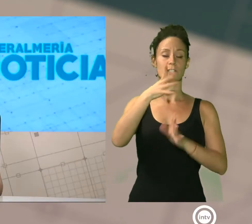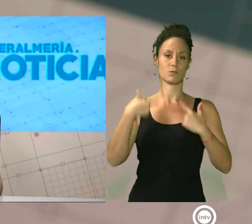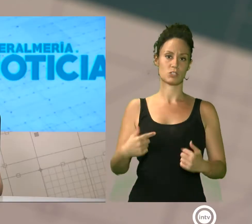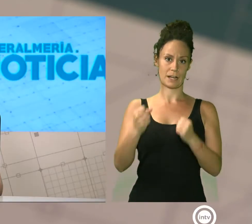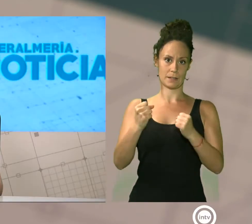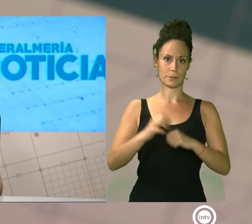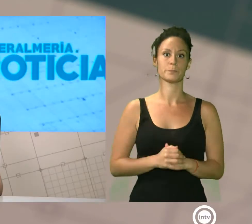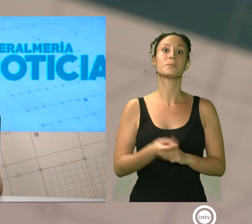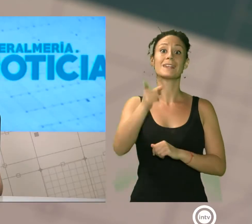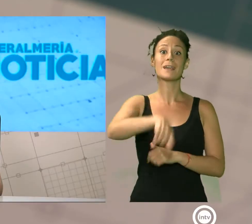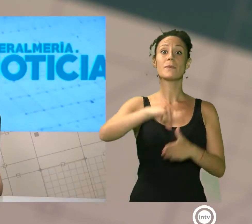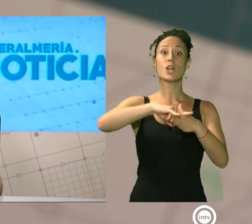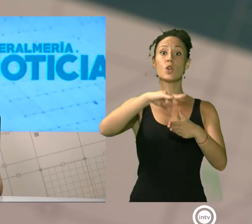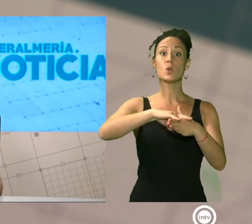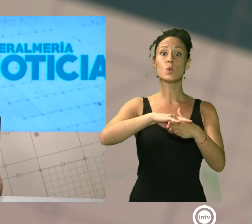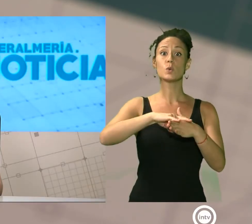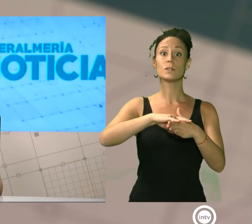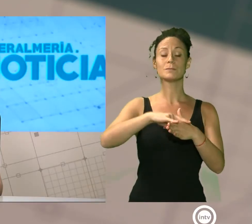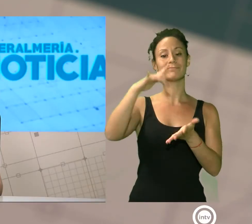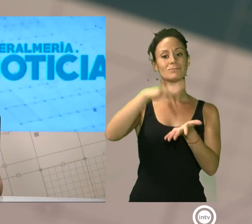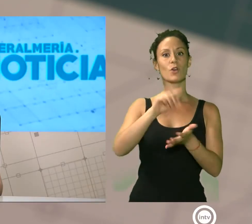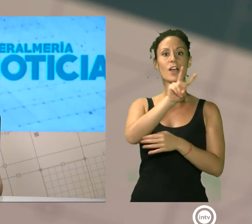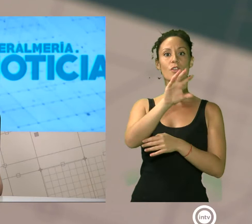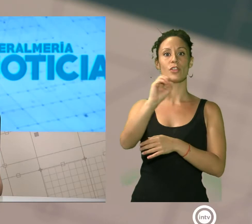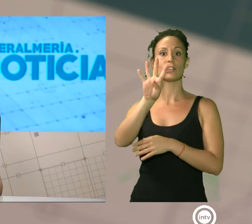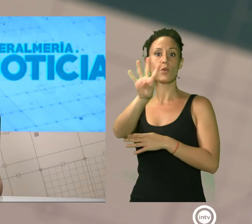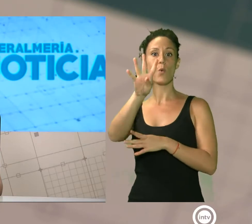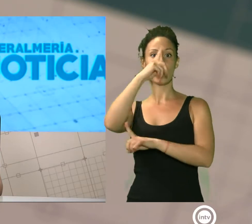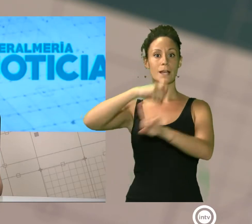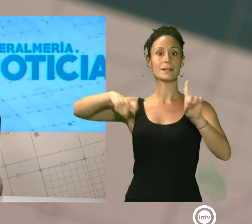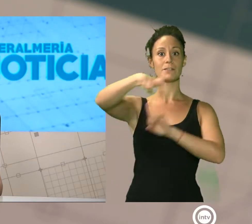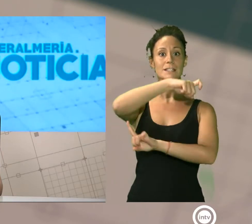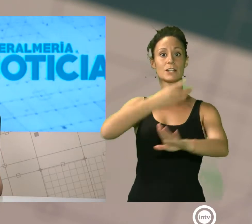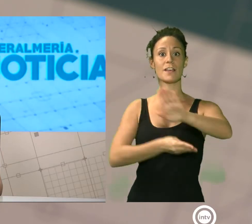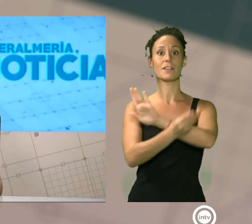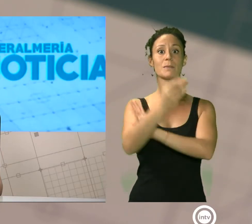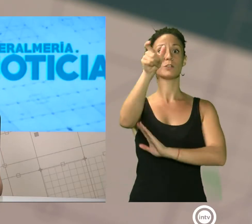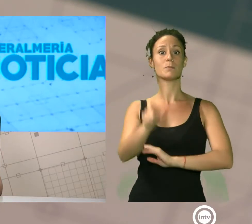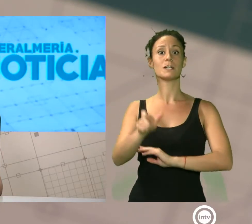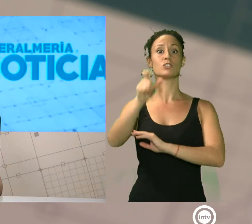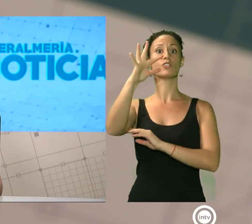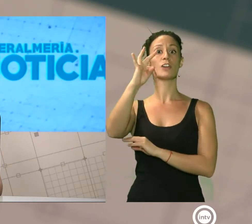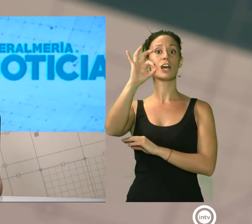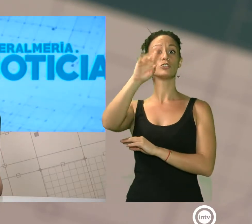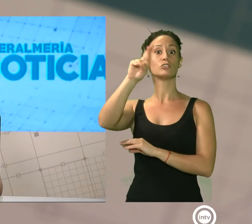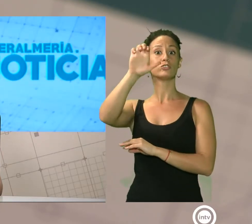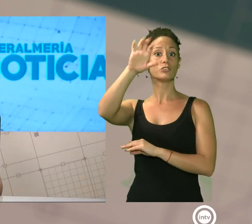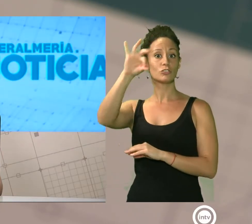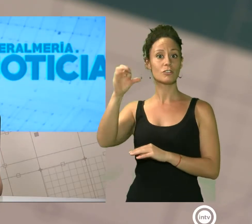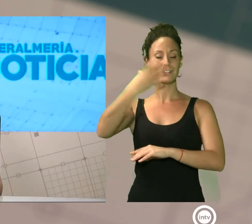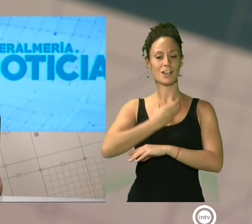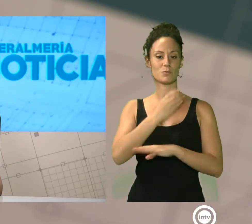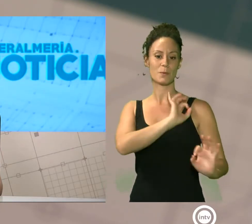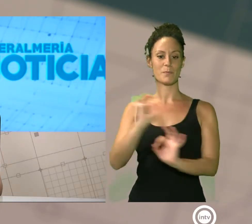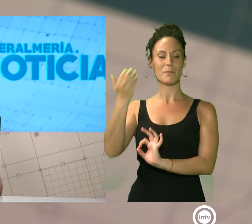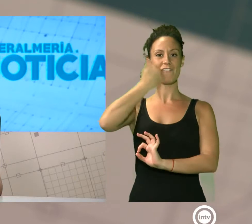También el lunes, aprovechando el 204 aniversario del nacimiento de Antonio de Torres, el Ayuntamiento preparaba para este fin de semana el estreno